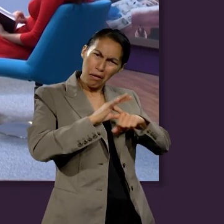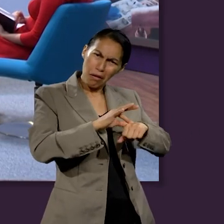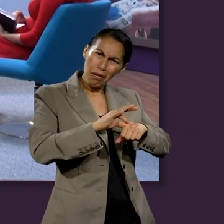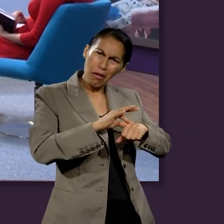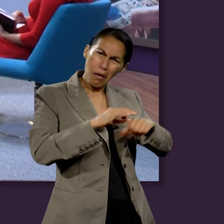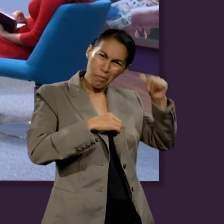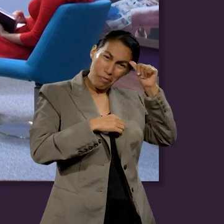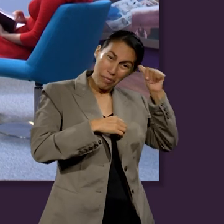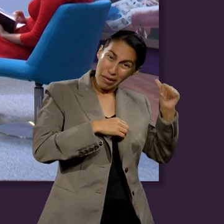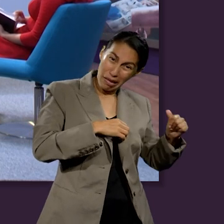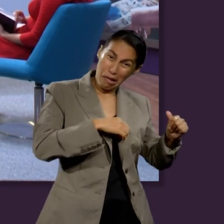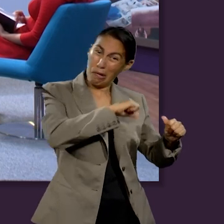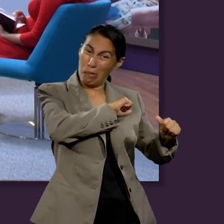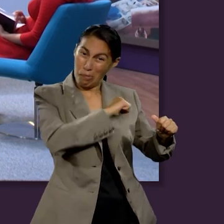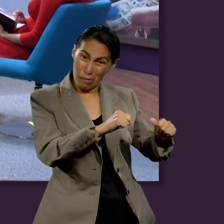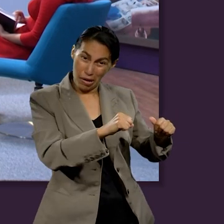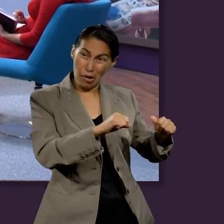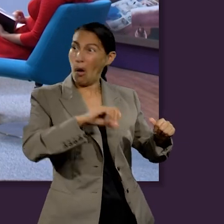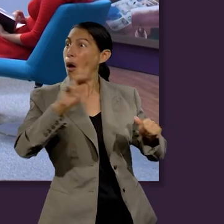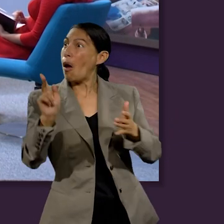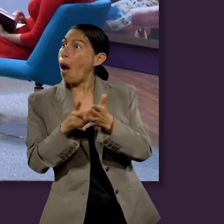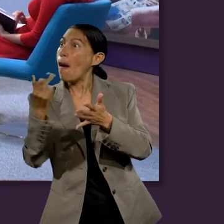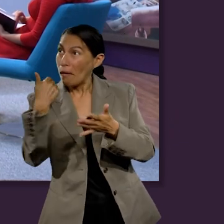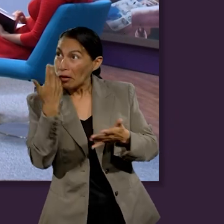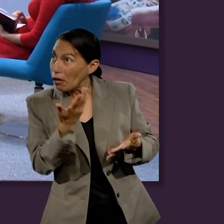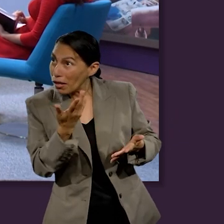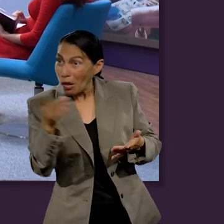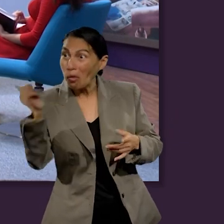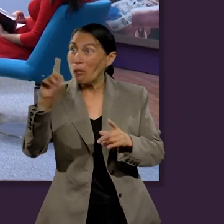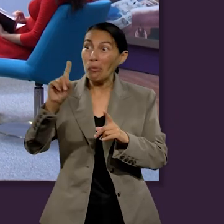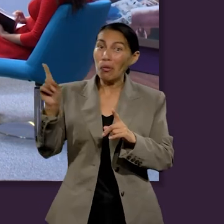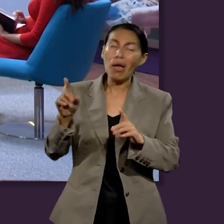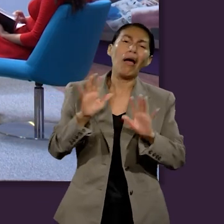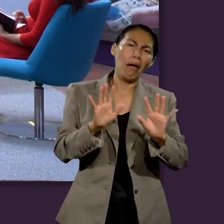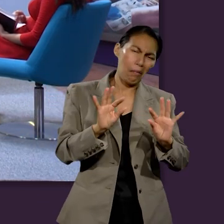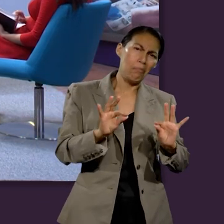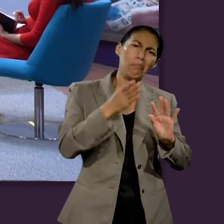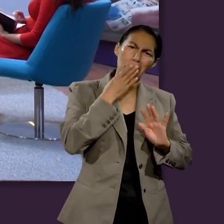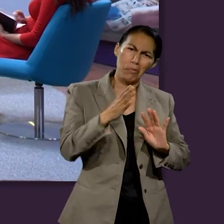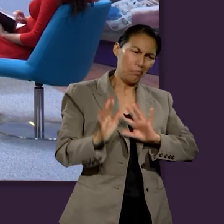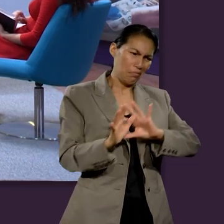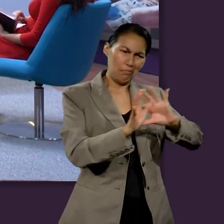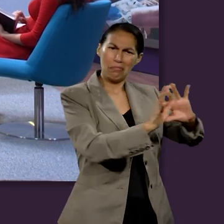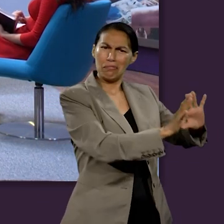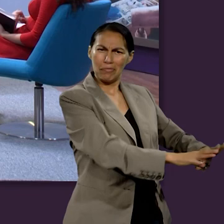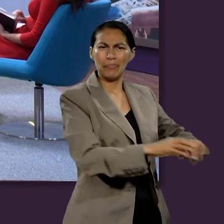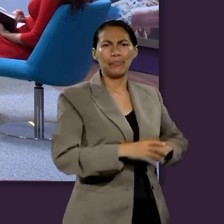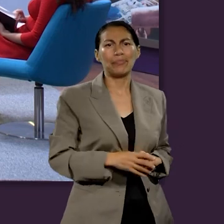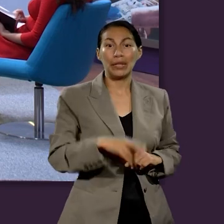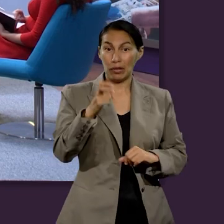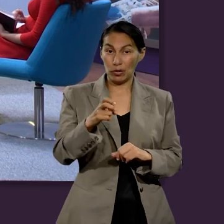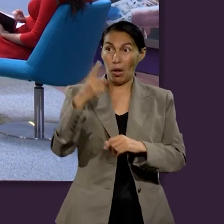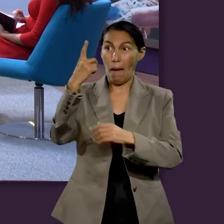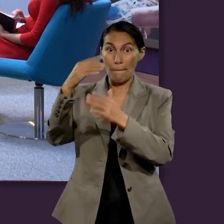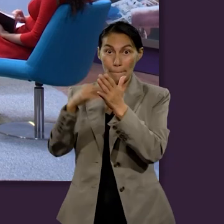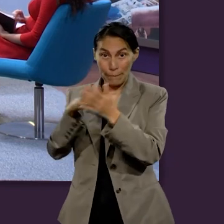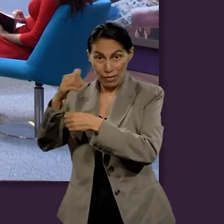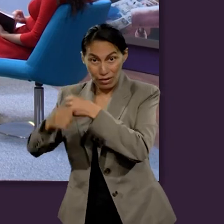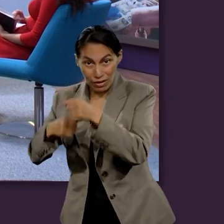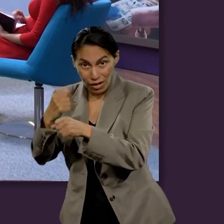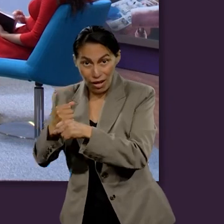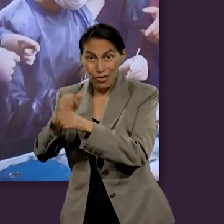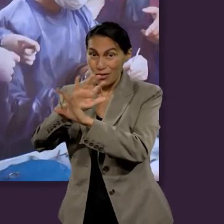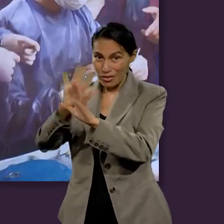sí, yo estuve en ese juicio. Yo vi que realmente el pecado es algo que nadie quiere volver a ver. Y después, cuando